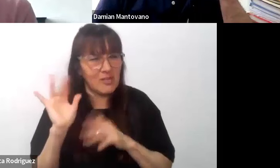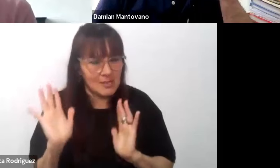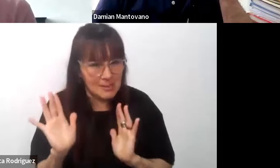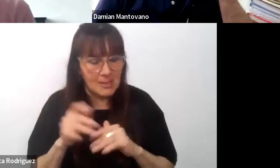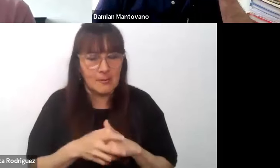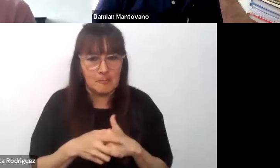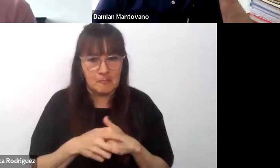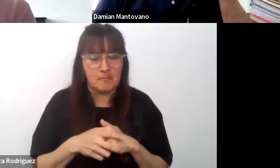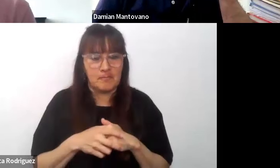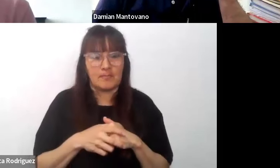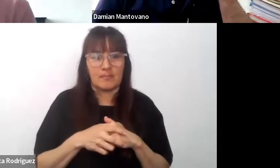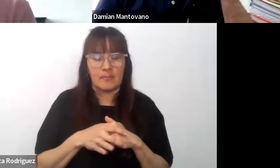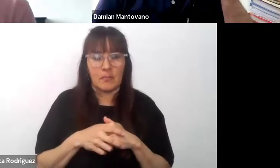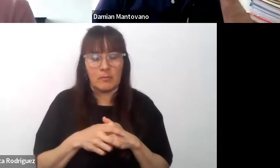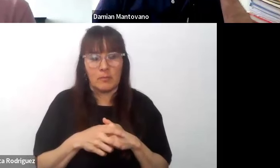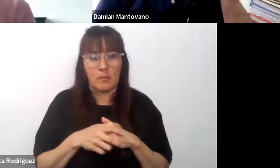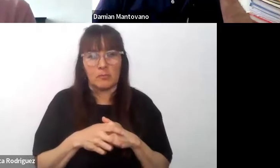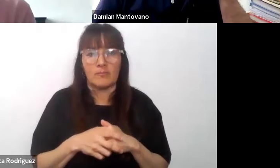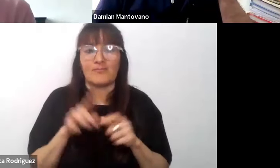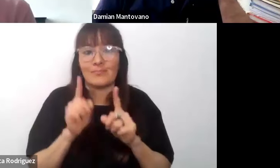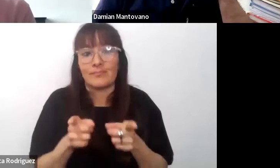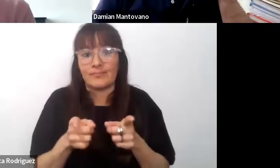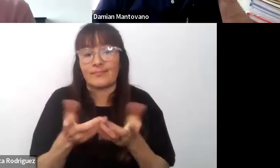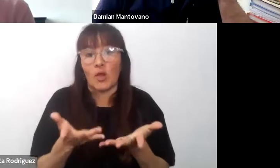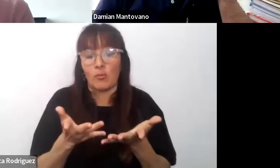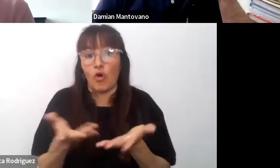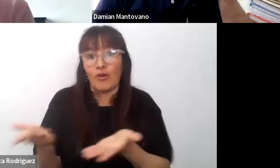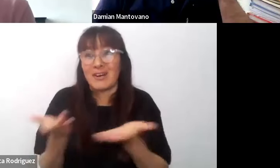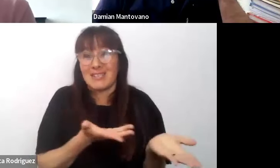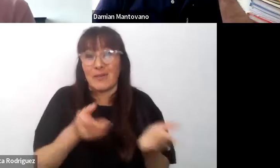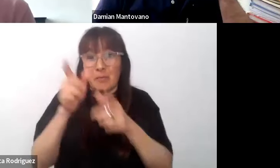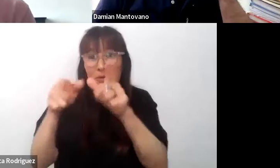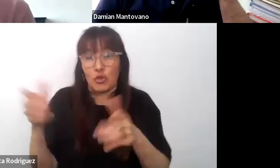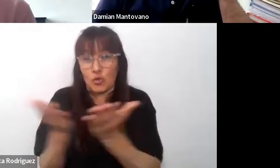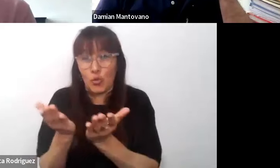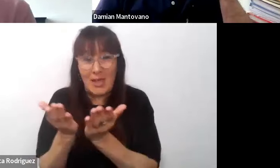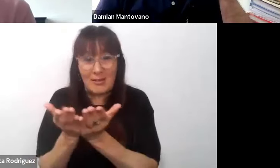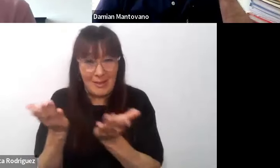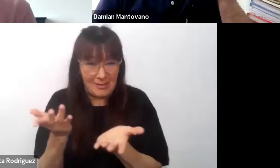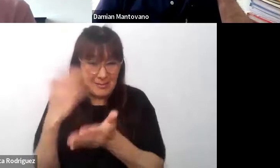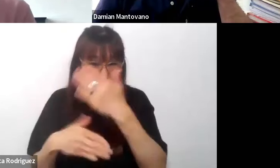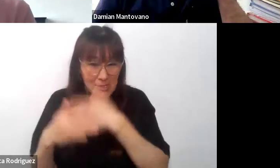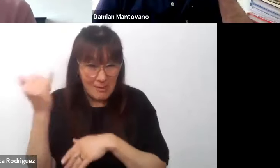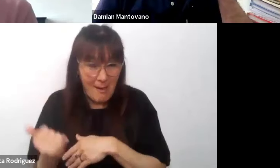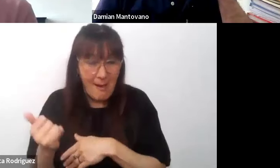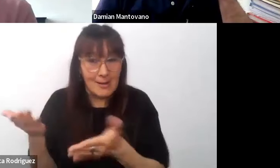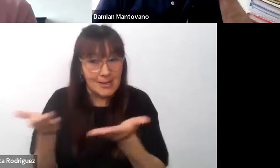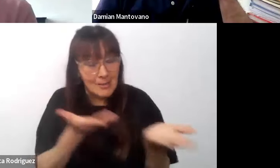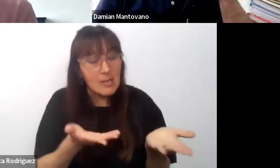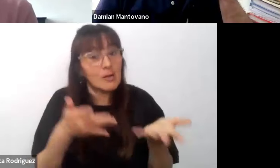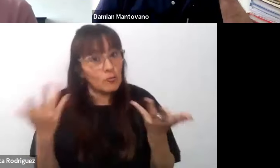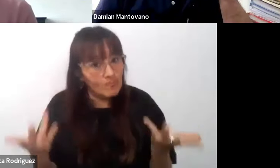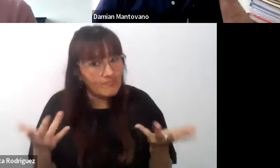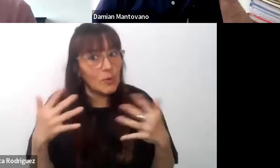poco también y esta era la tradición recibir a estos alumnos diferentes pero esto es algo que nos interpela